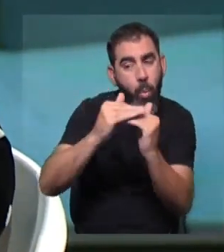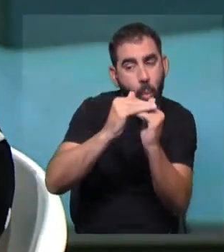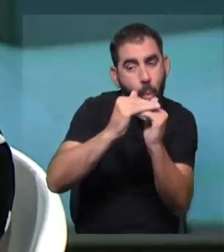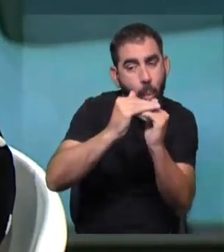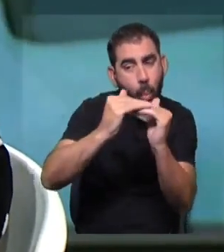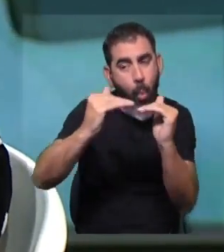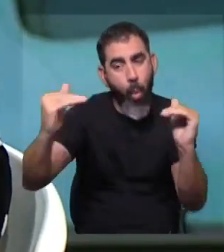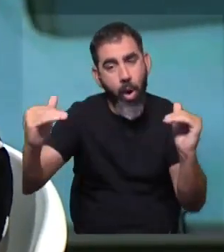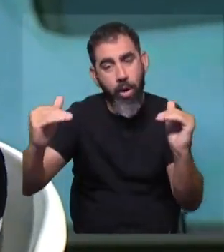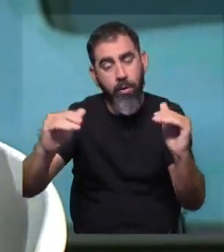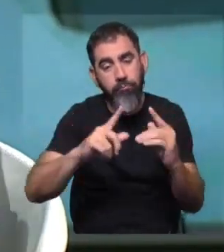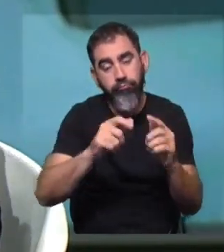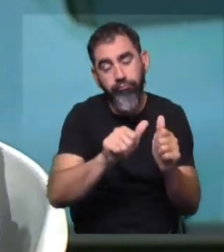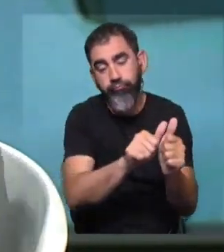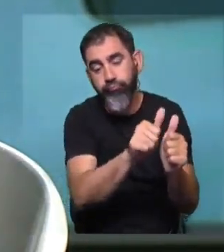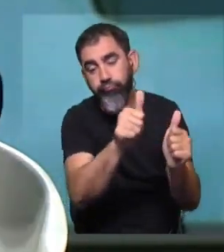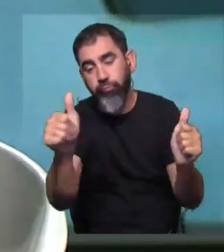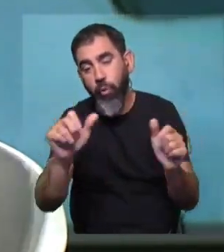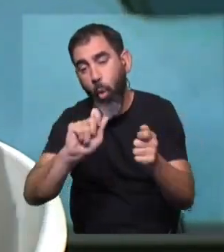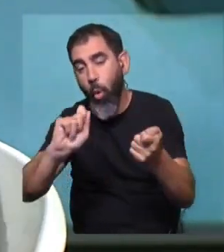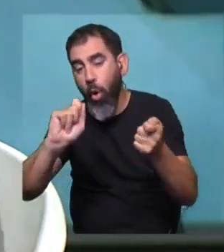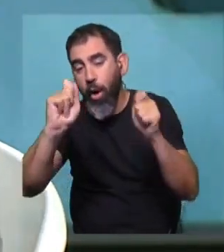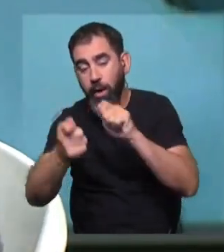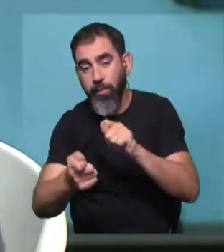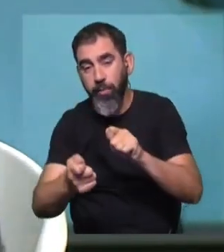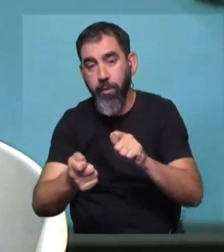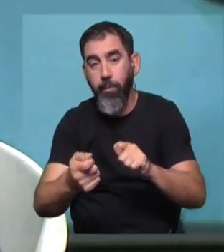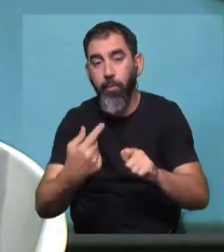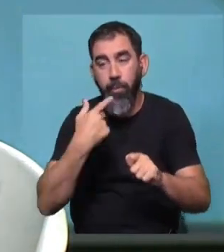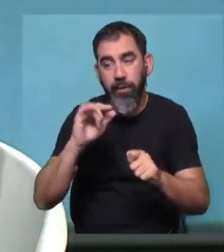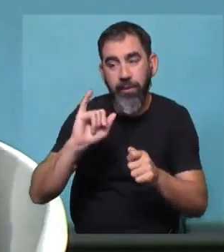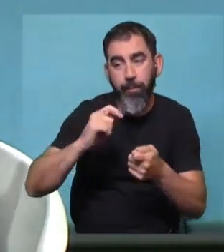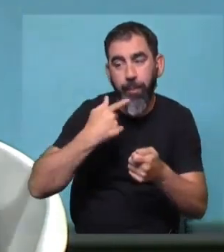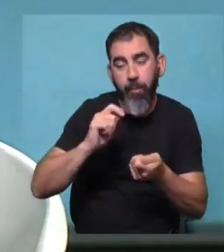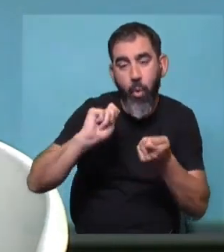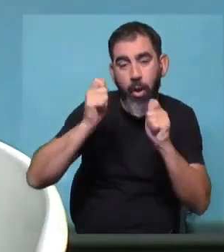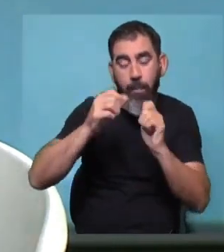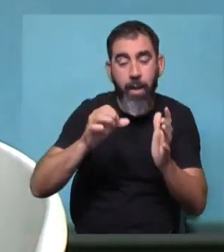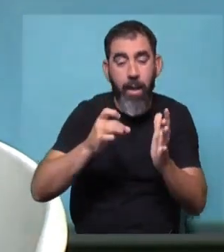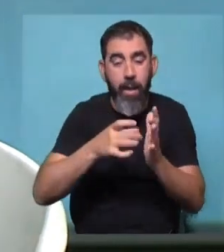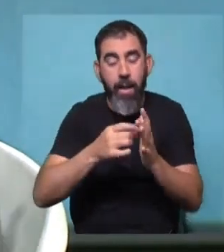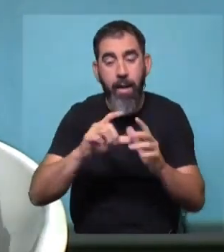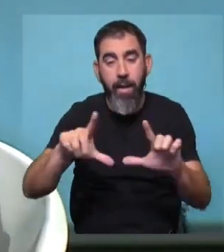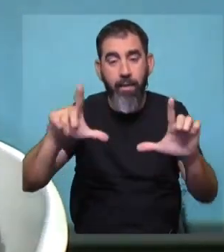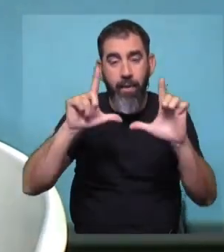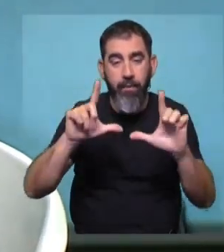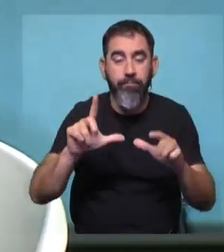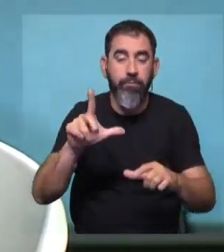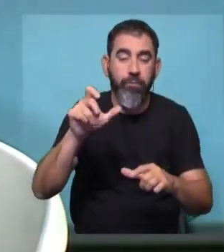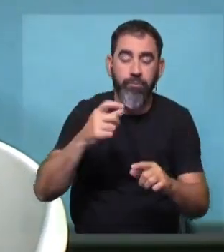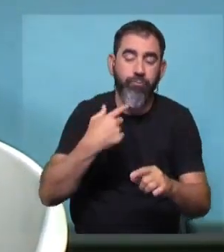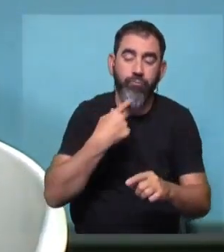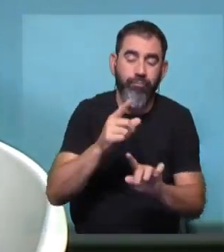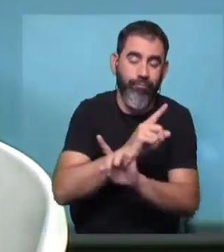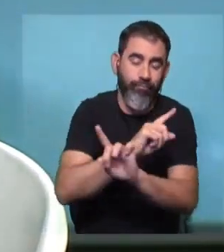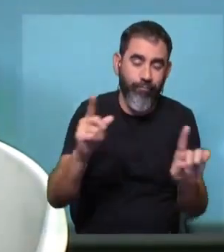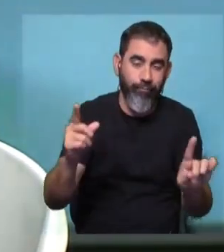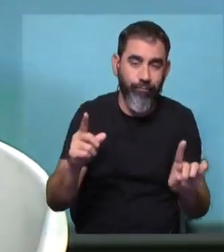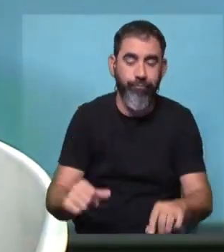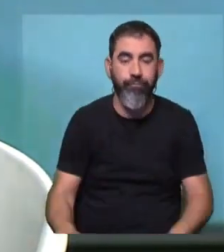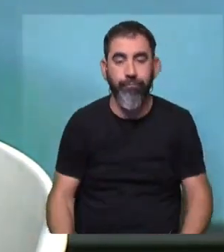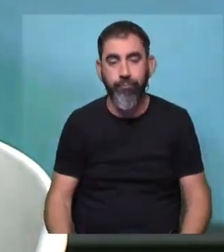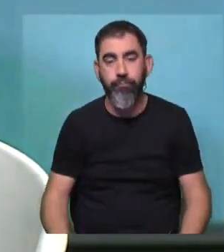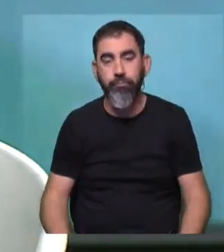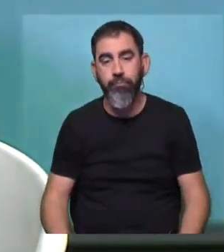forma estable a lo largo del tiempo o no. Porque si entra a haber una deriva en la calidad de imagen, eso naturalmente va a repercutir en los